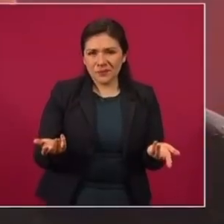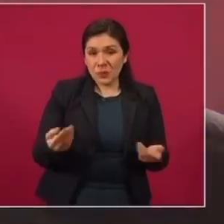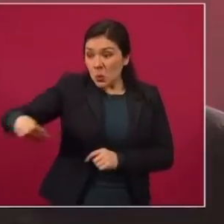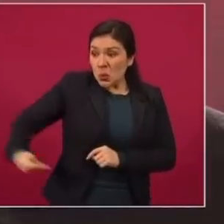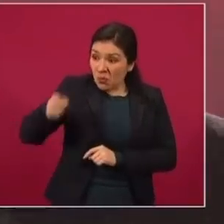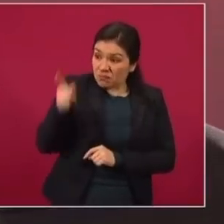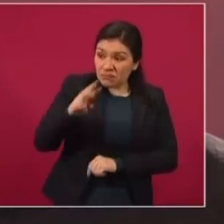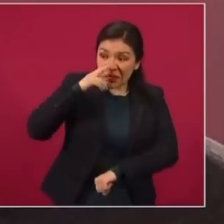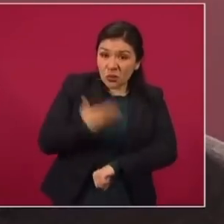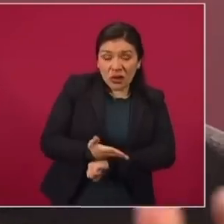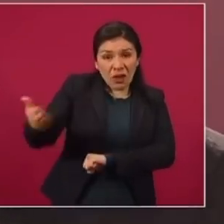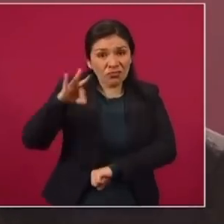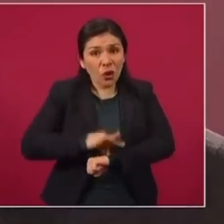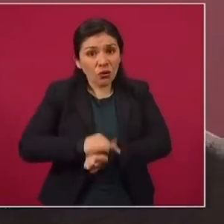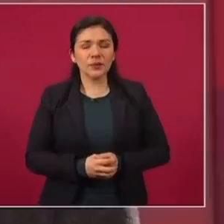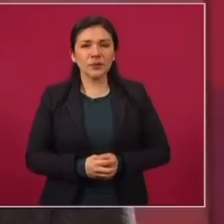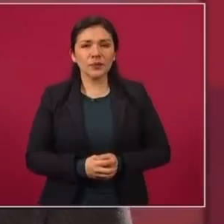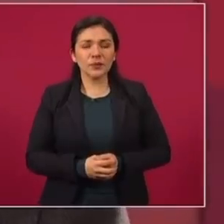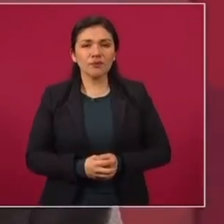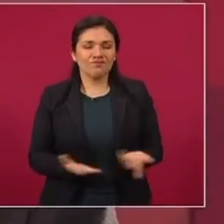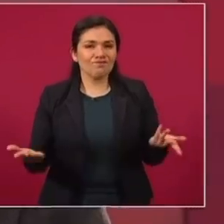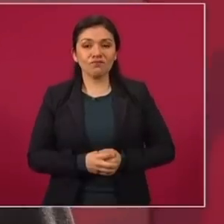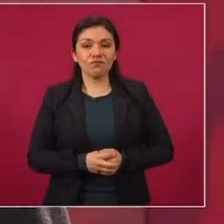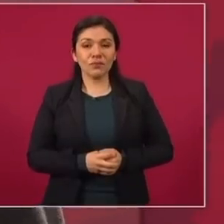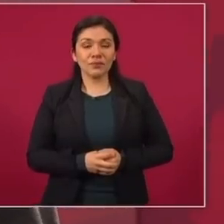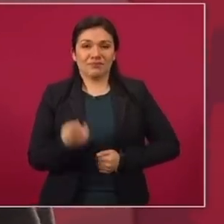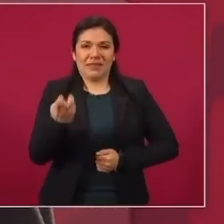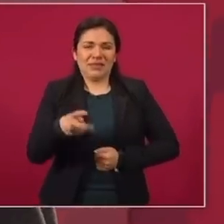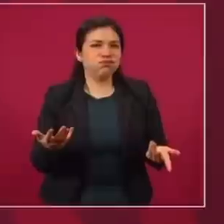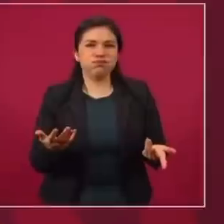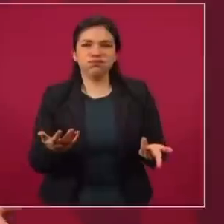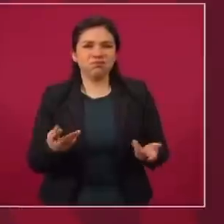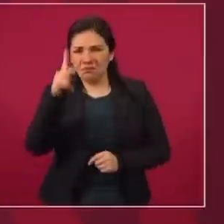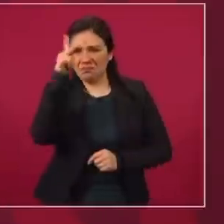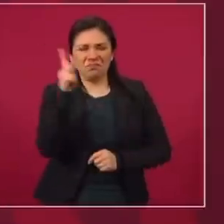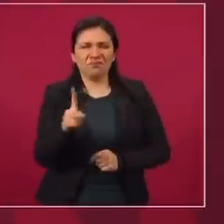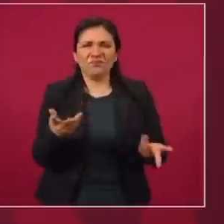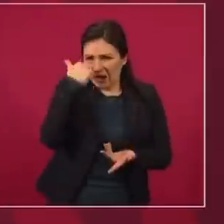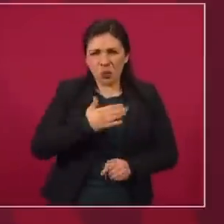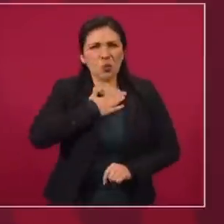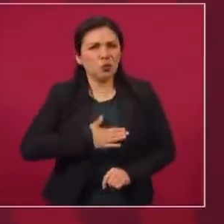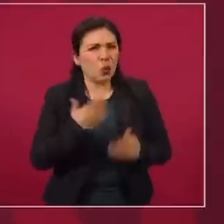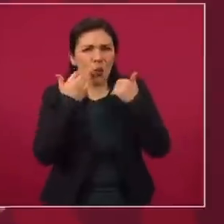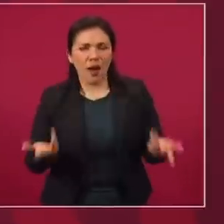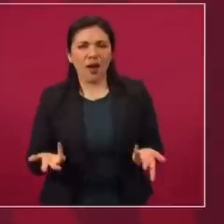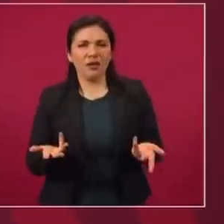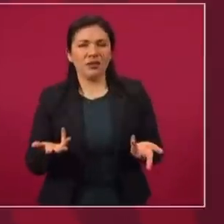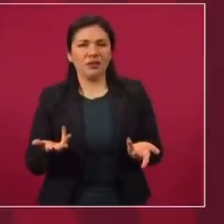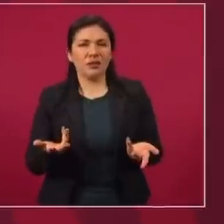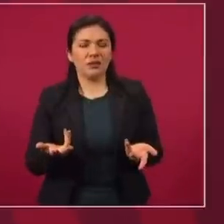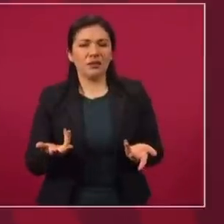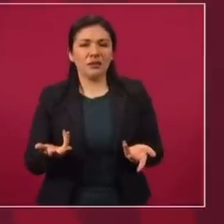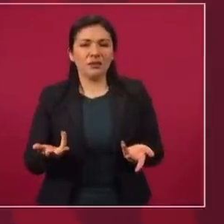Culpar al doctor de todos los fallecidos es una desproporción, es muy irracional y conlleva